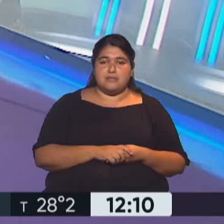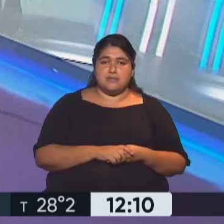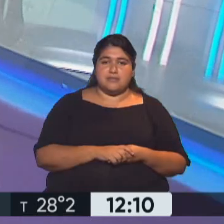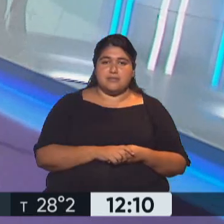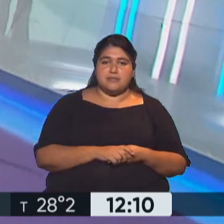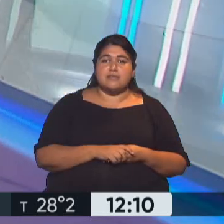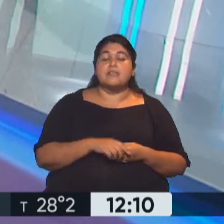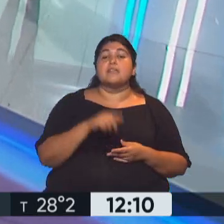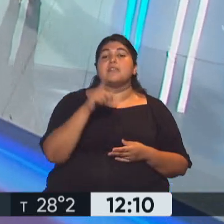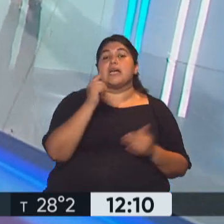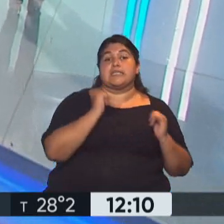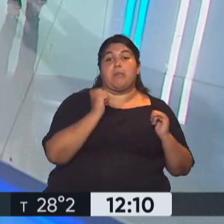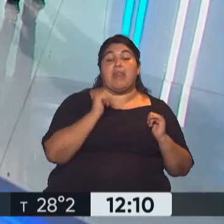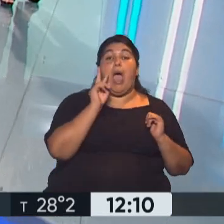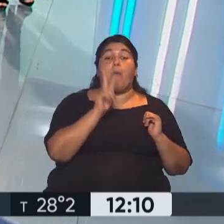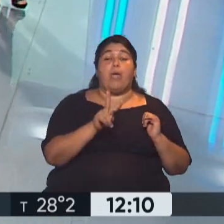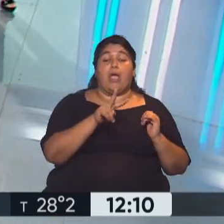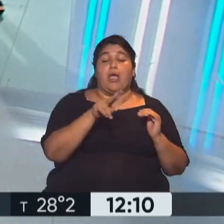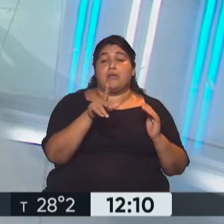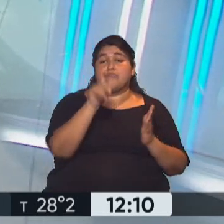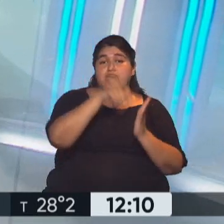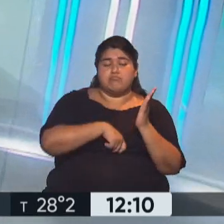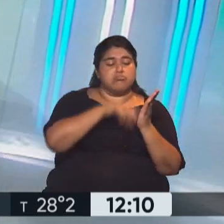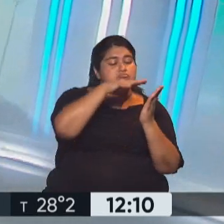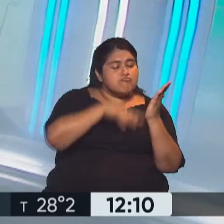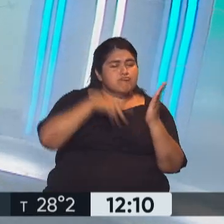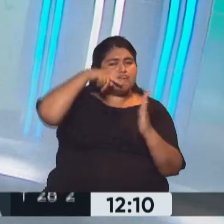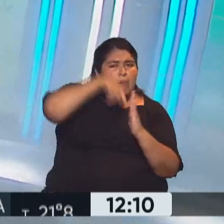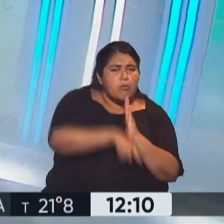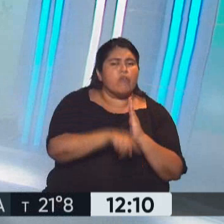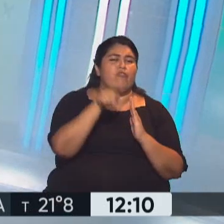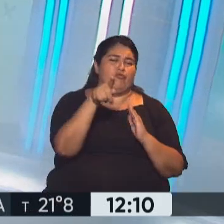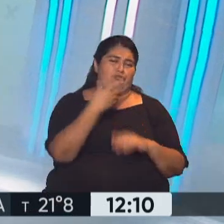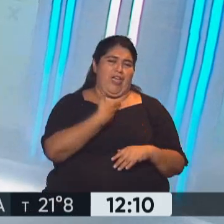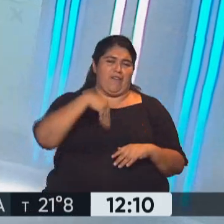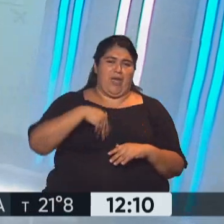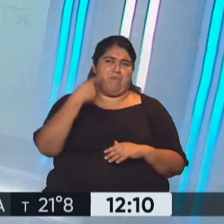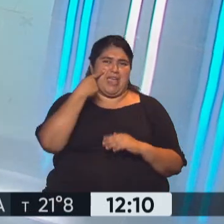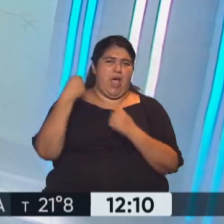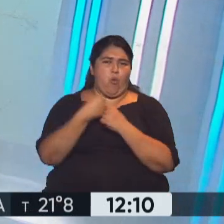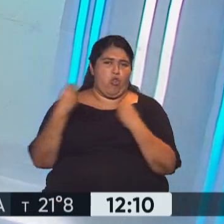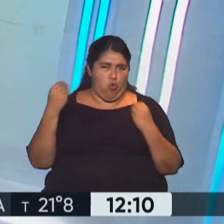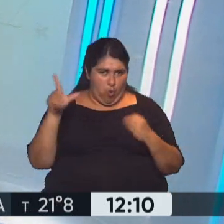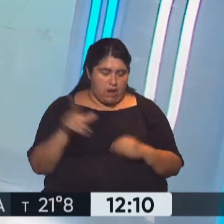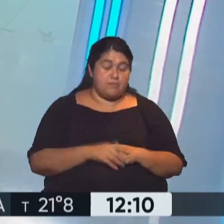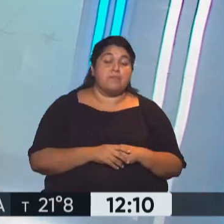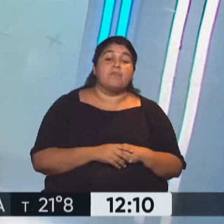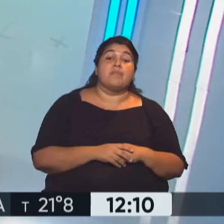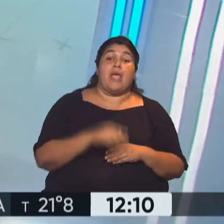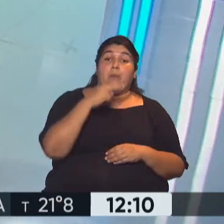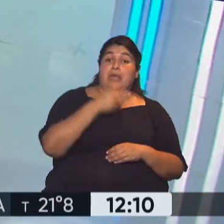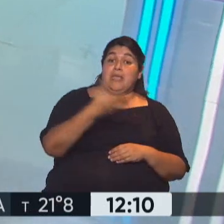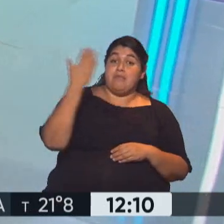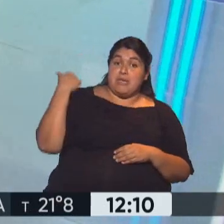Y se espera conocer la letra chica del acuerdo del Gobierno Nacional con el Fondo Monetario Internacional. Pero en este contexto, desde el viernes